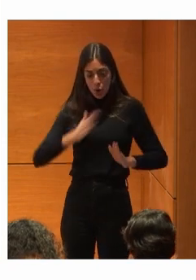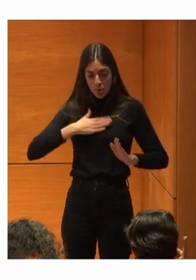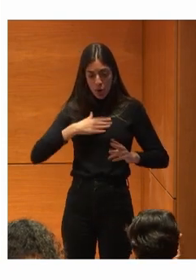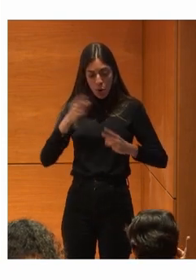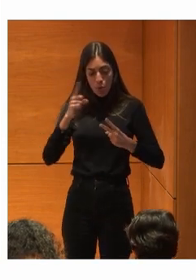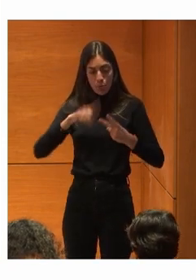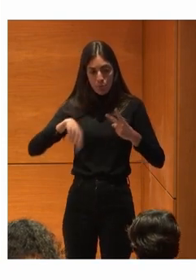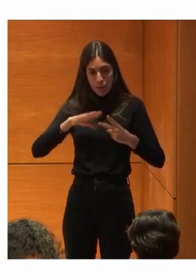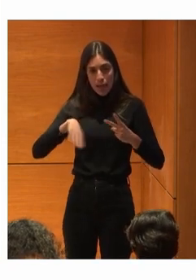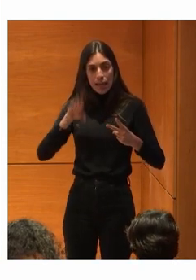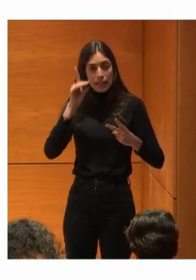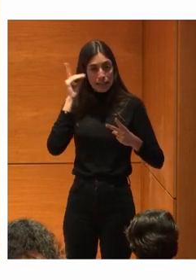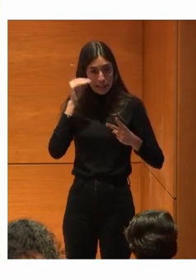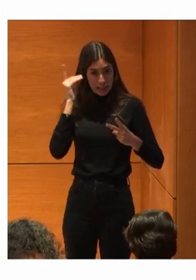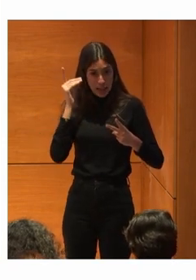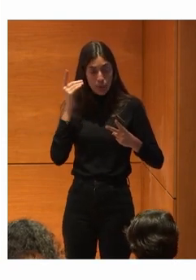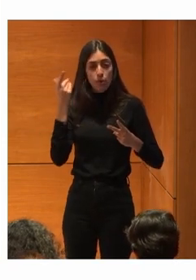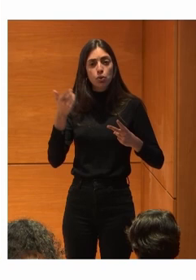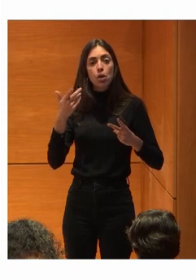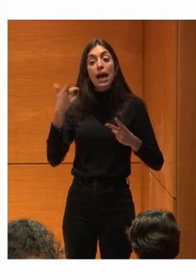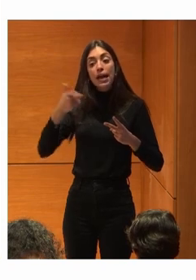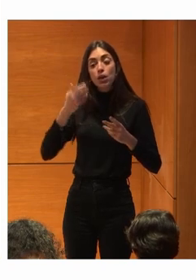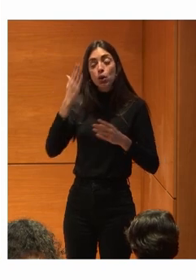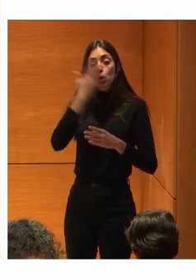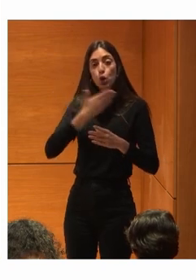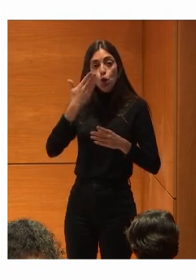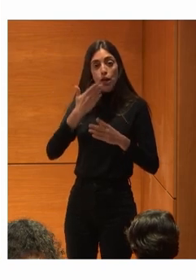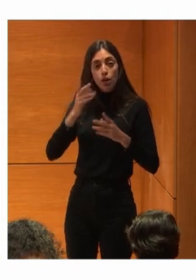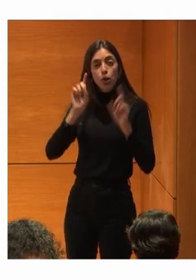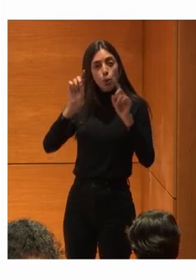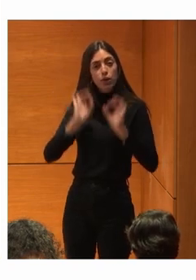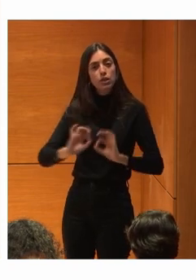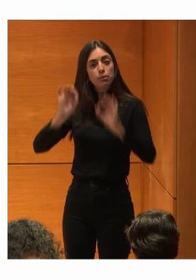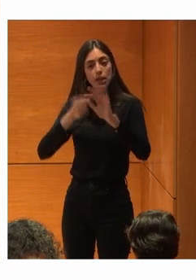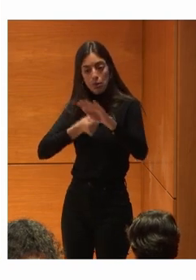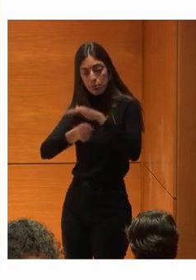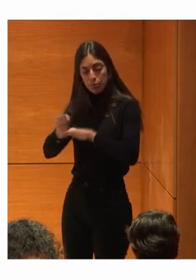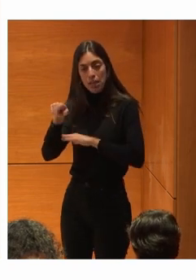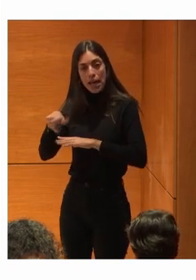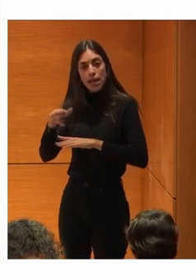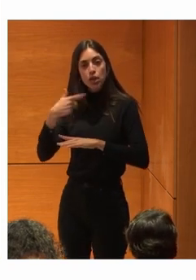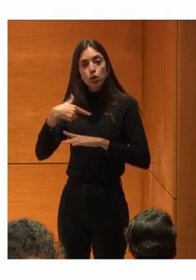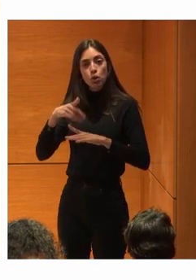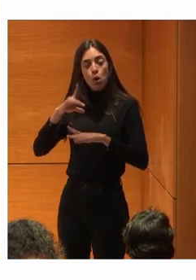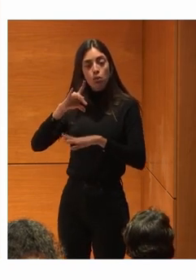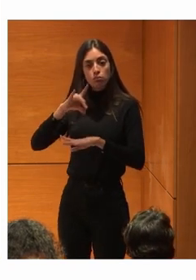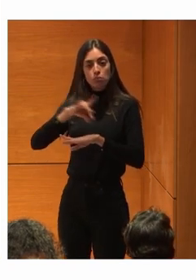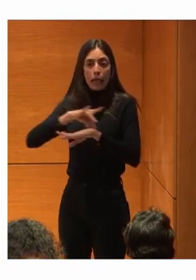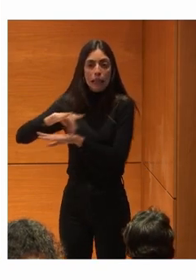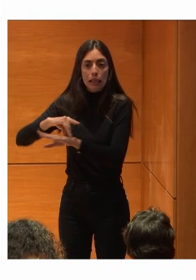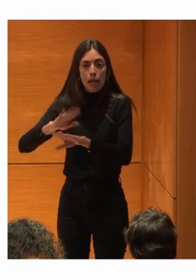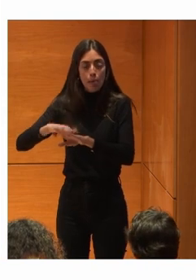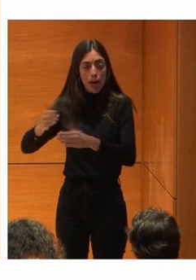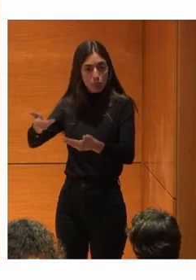Y en un colegio De educación especial Y allí han hecho Una aplicación Que nos han dado A todos los padres Para Que es más Signary Que la podéis descargar También